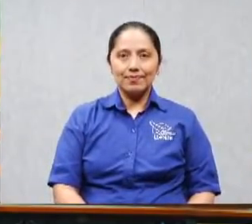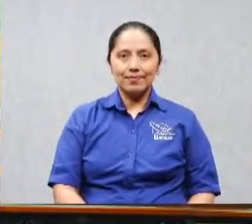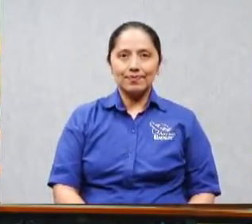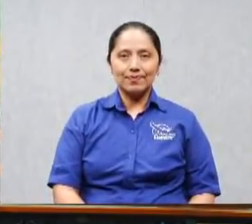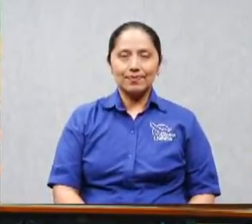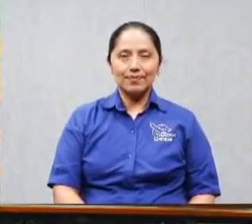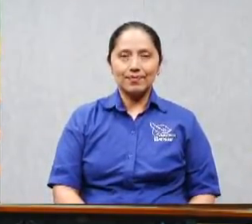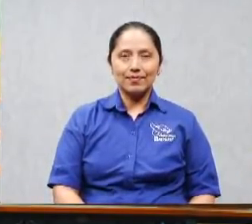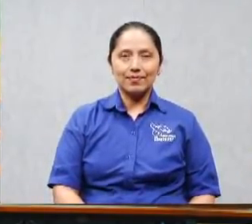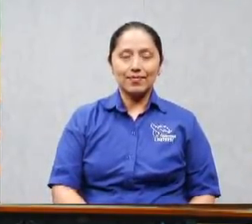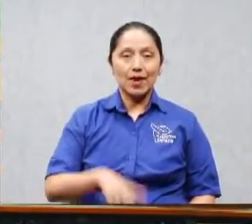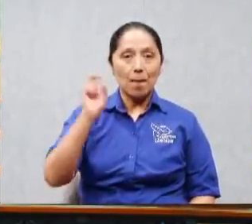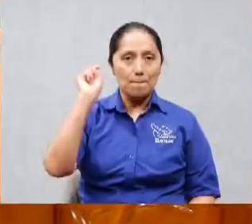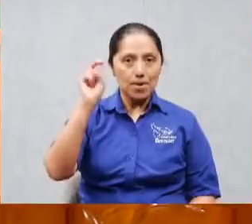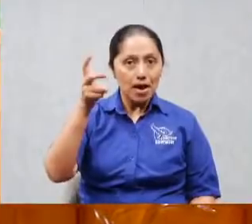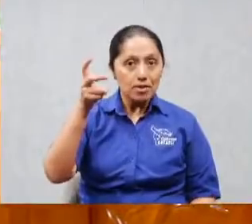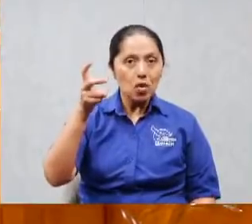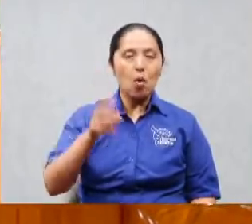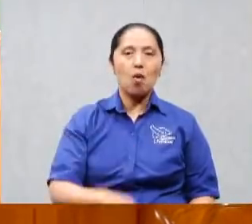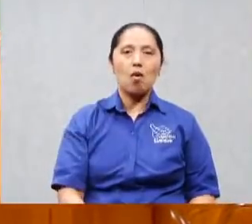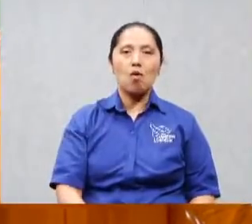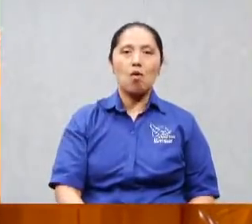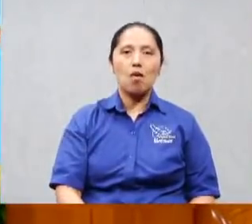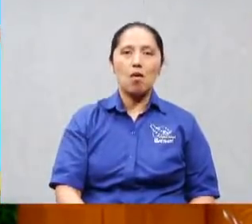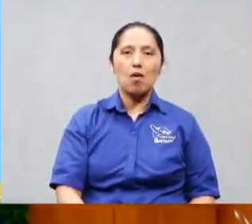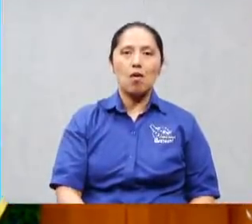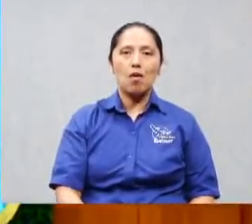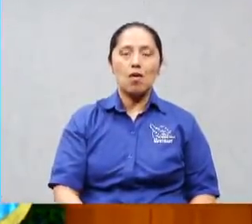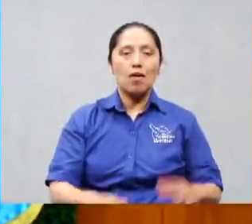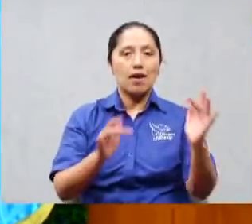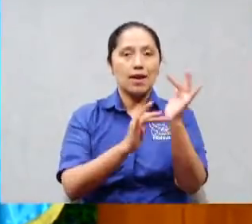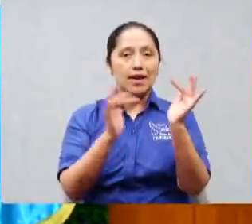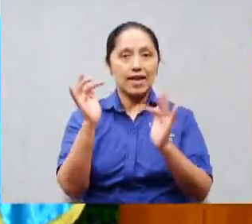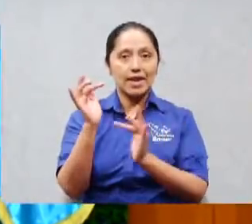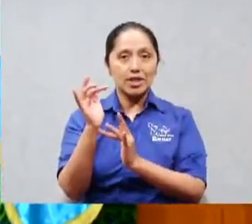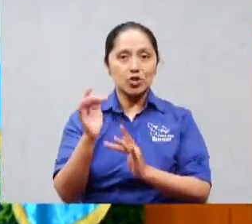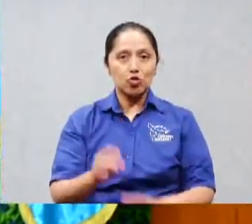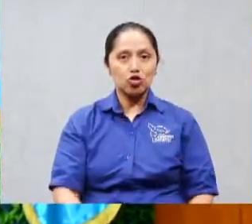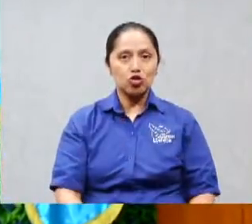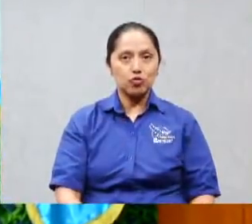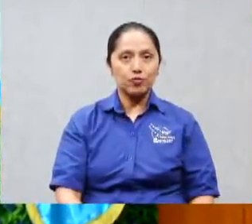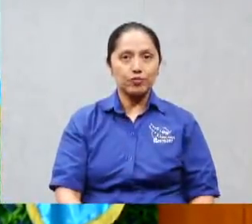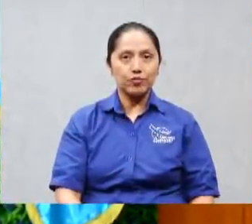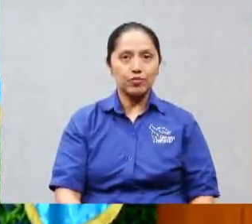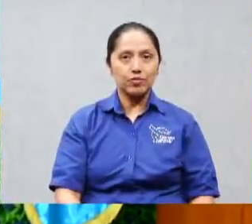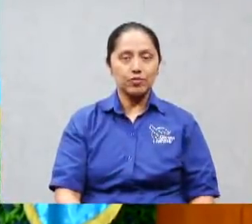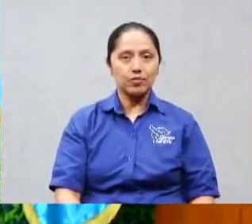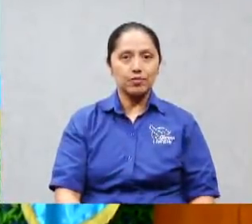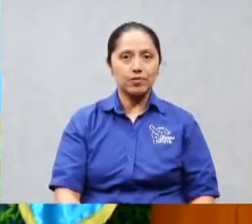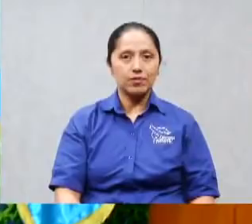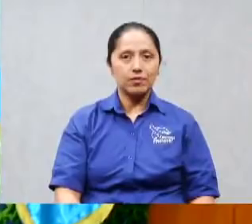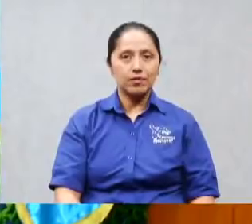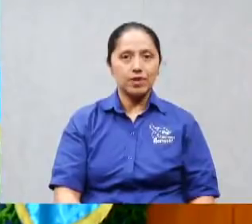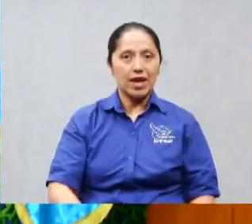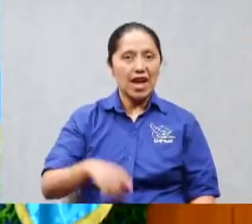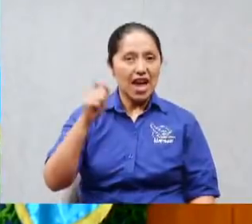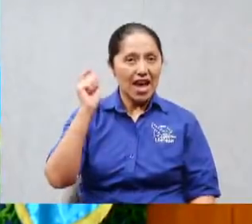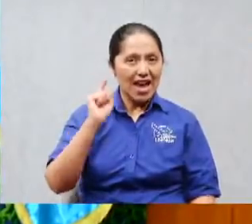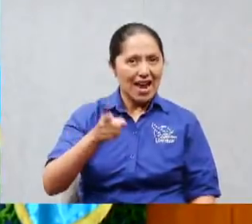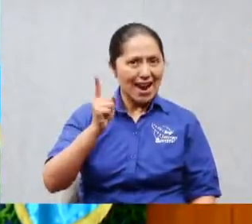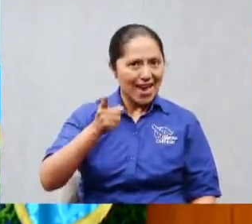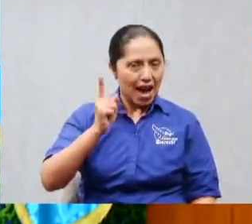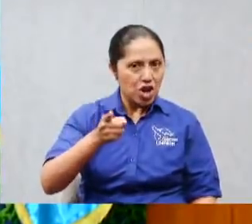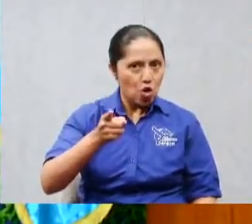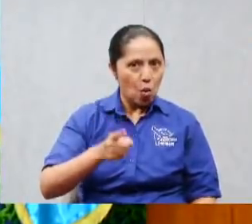por esto fue que el Señor reprendió a Pedro cuando le dijo apártate mi